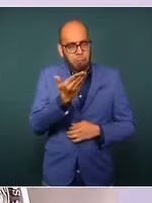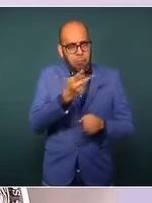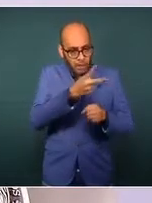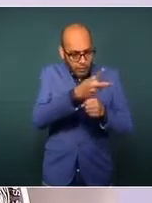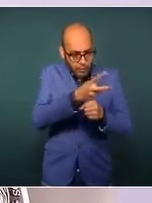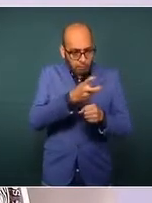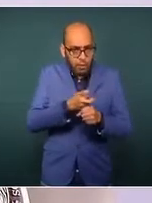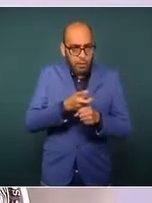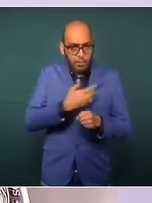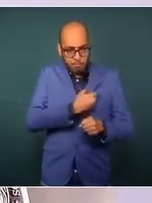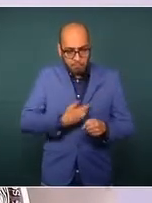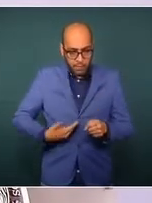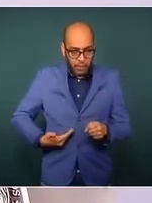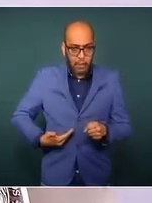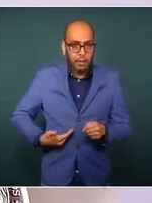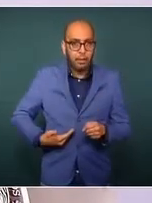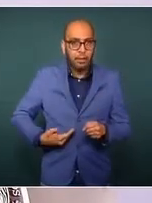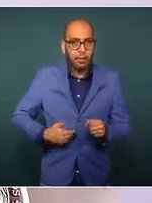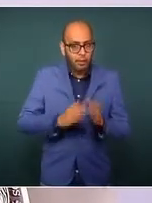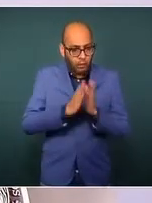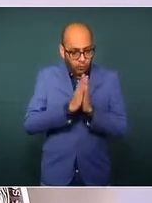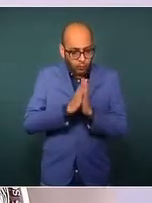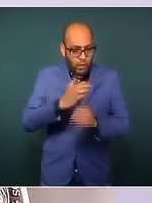a que me acompañe unos minutos